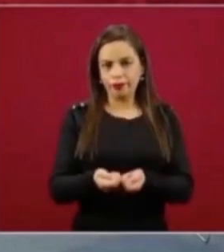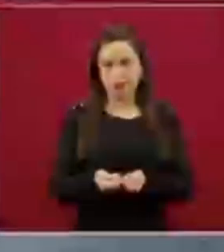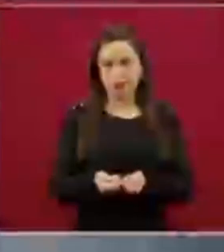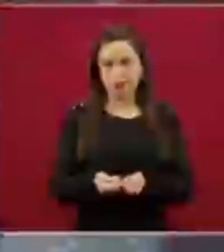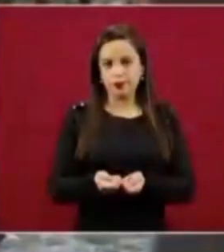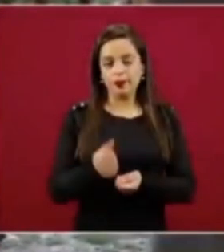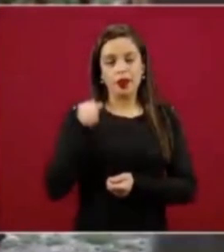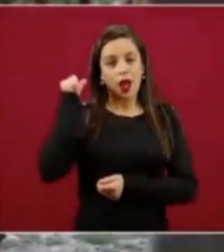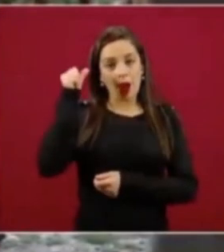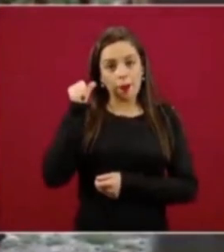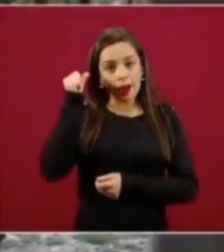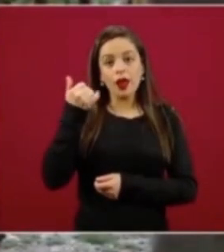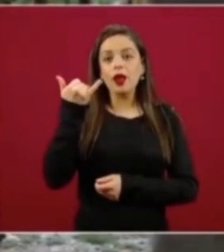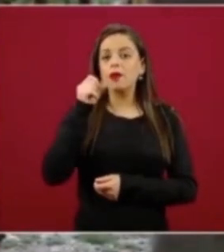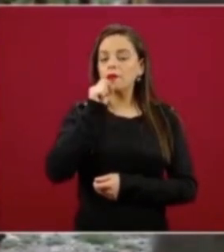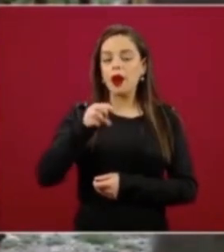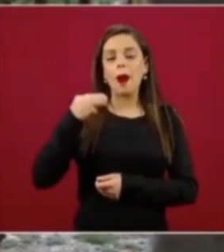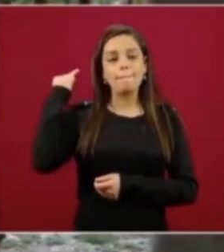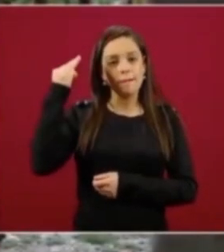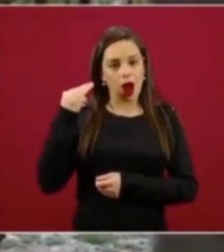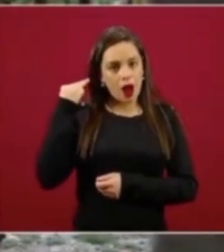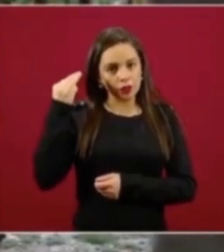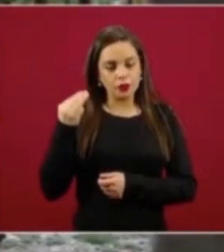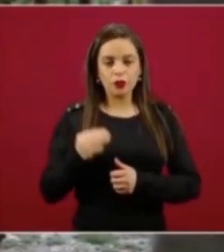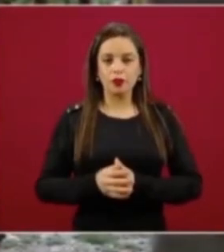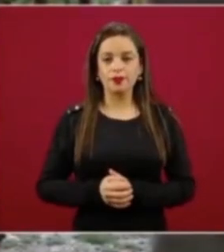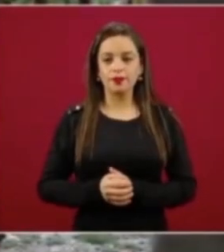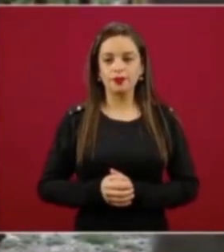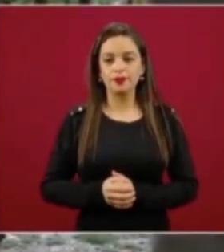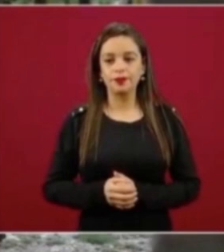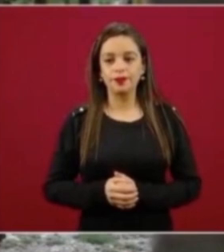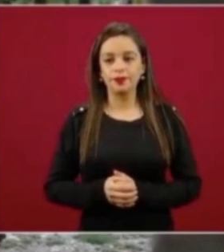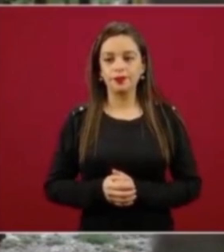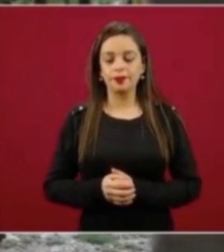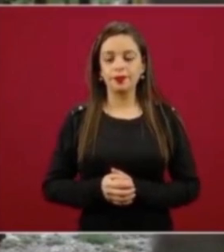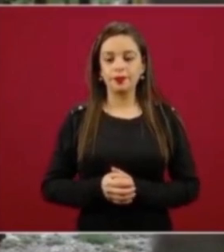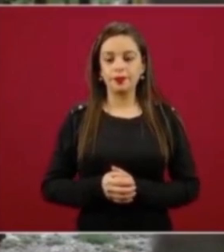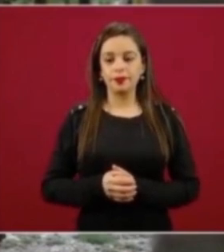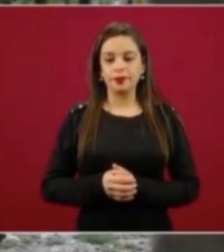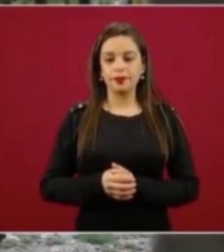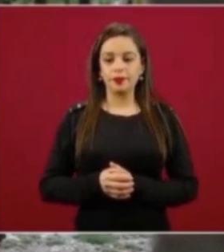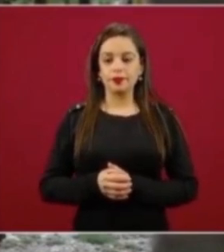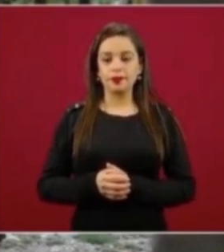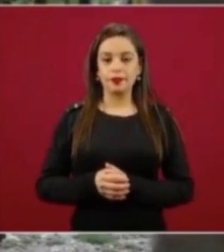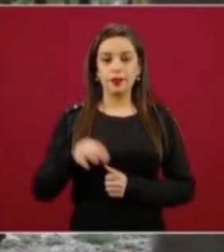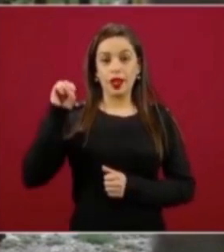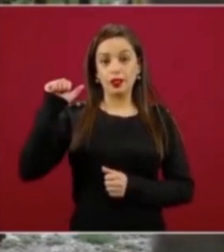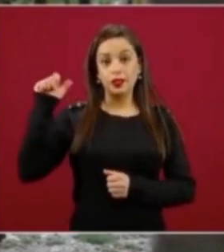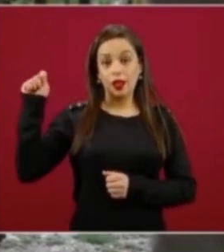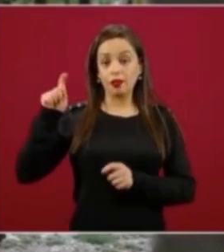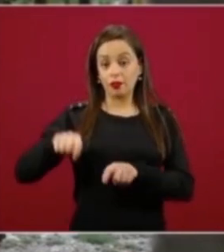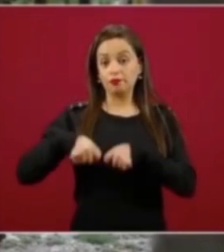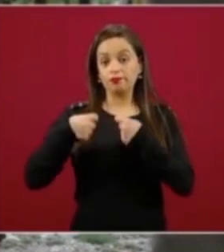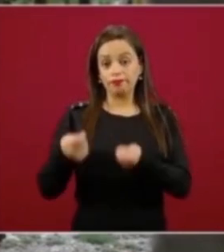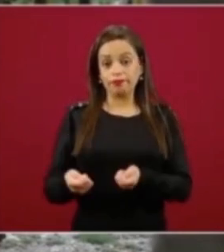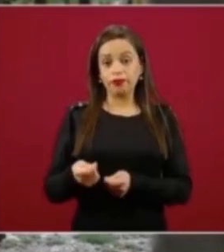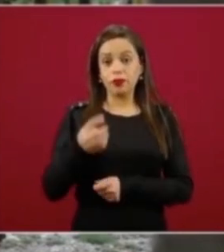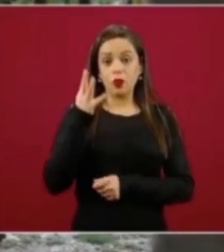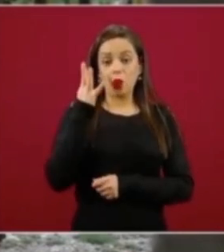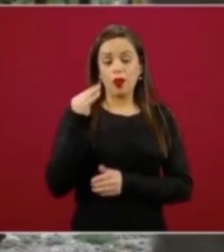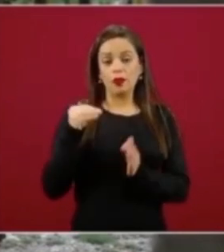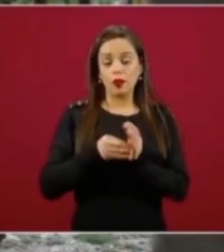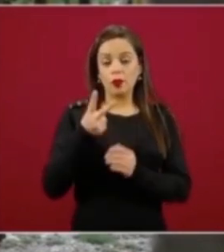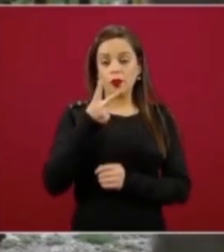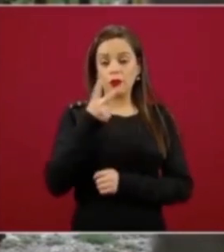y marzo. De tal manera que la Secretaría de Hacienda nos entregó recursos por cuatro mil 200 millones